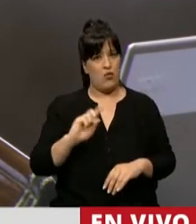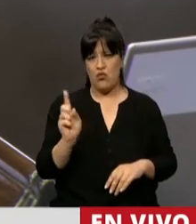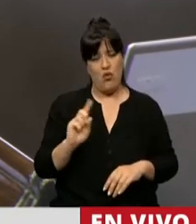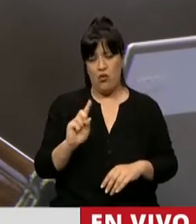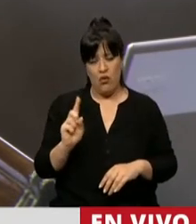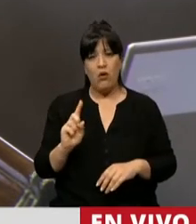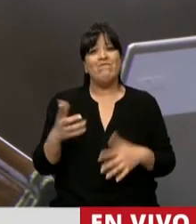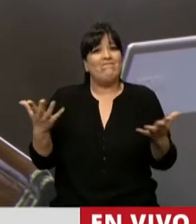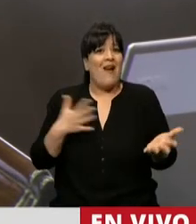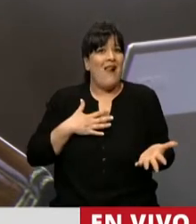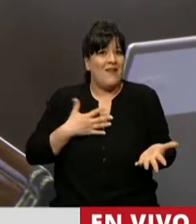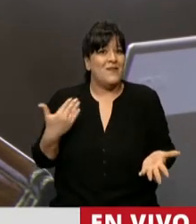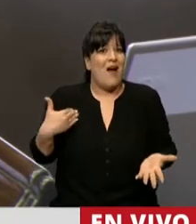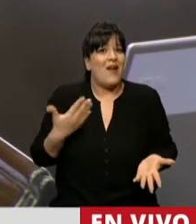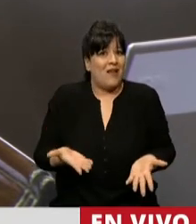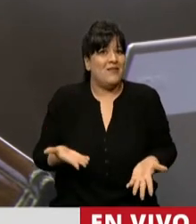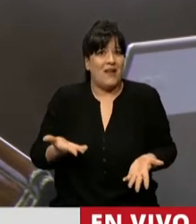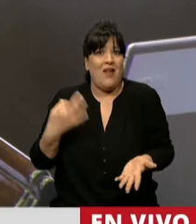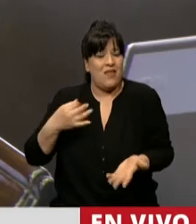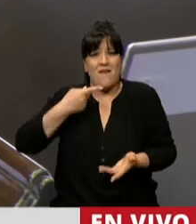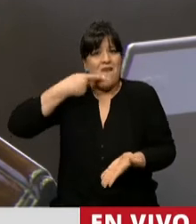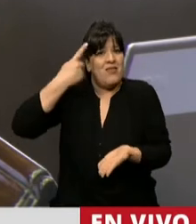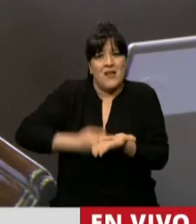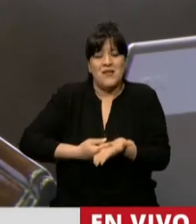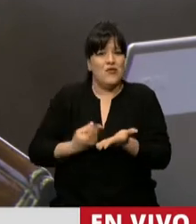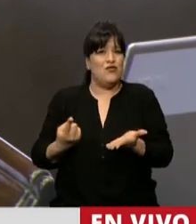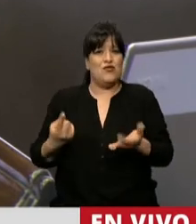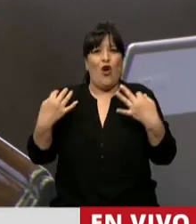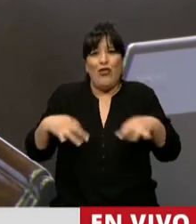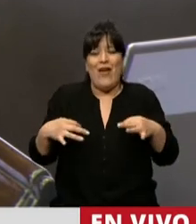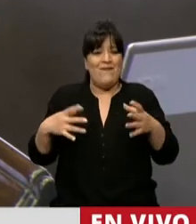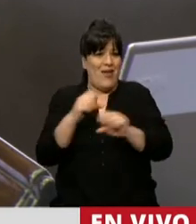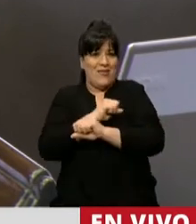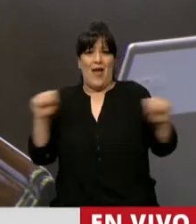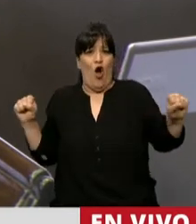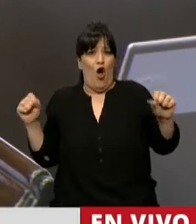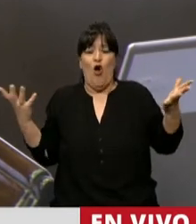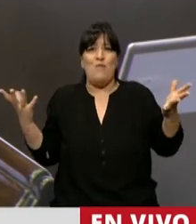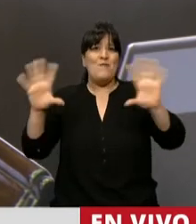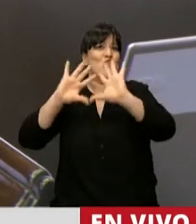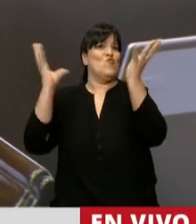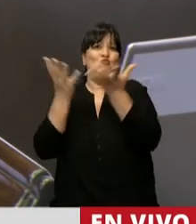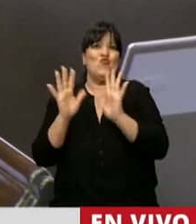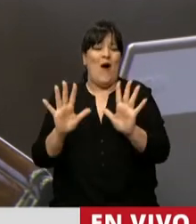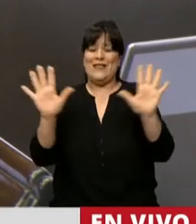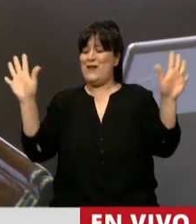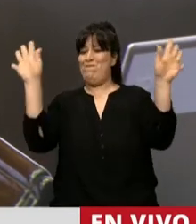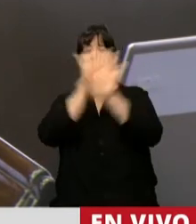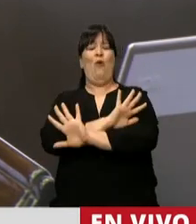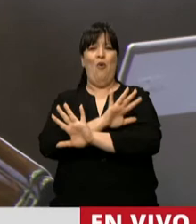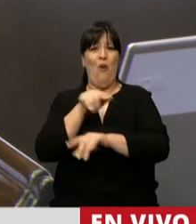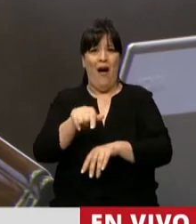Lamentablemente la Argentina tuvo que tomar decisiones, se tuvo que volcar a una imprevisibilidad que nos trajo el mundo y que